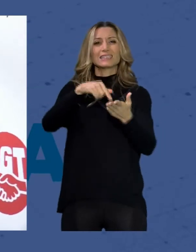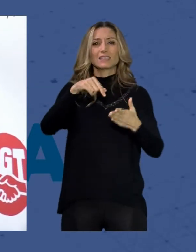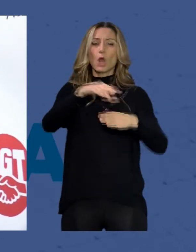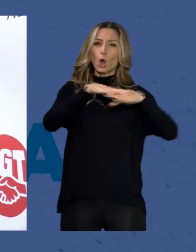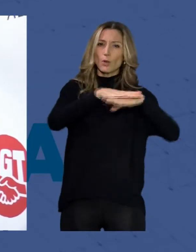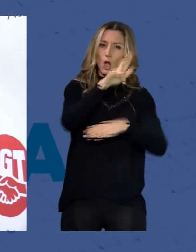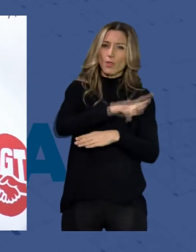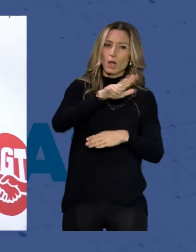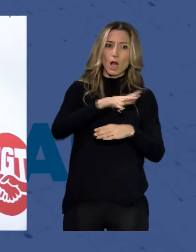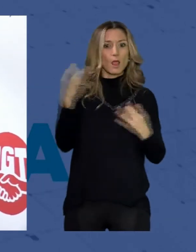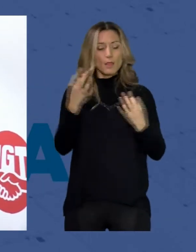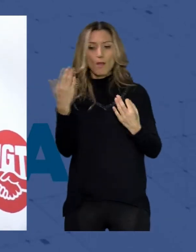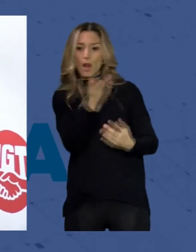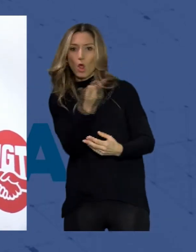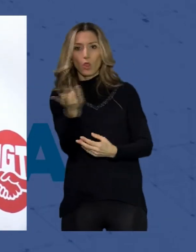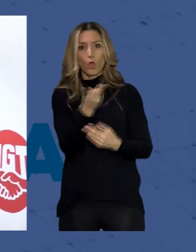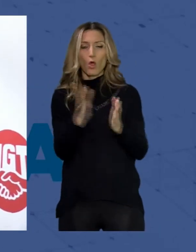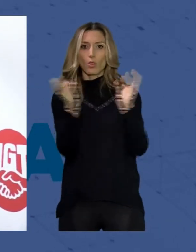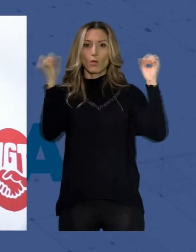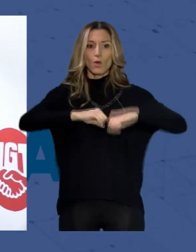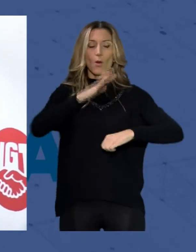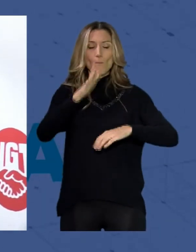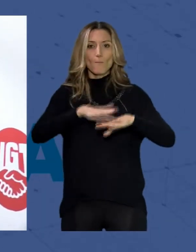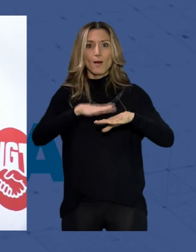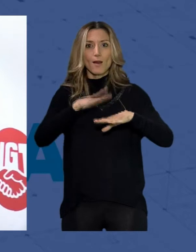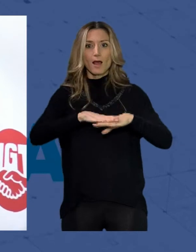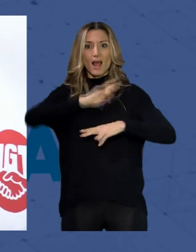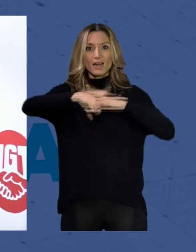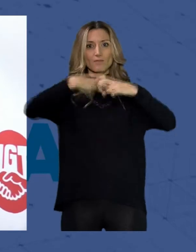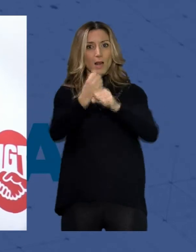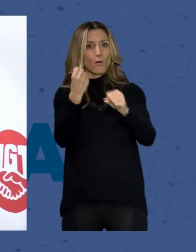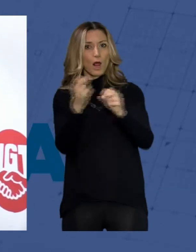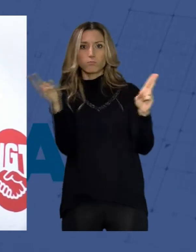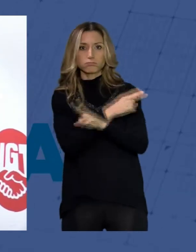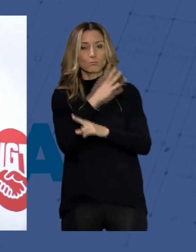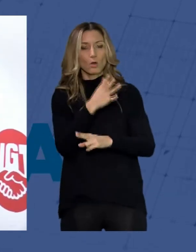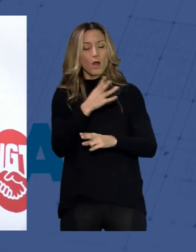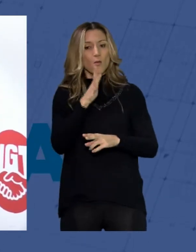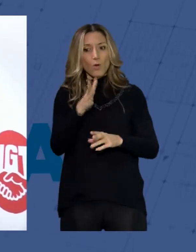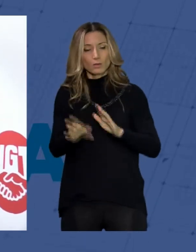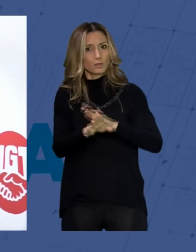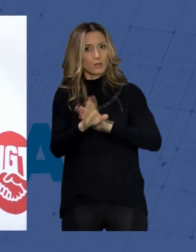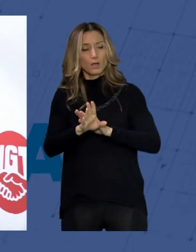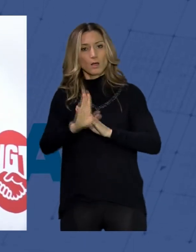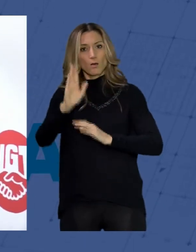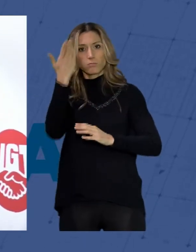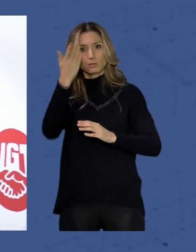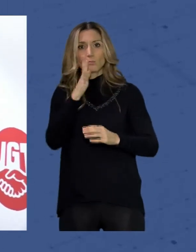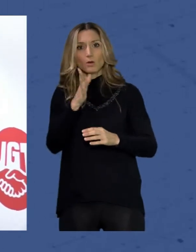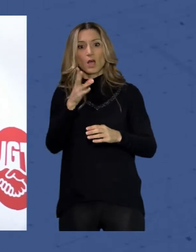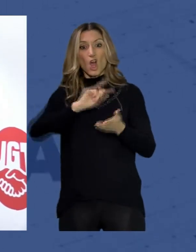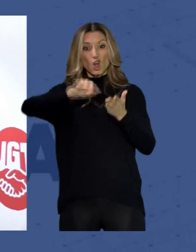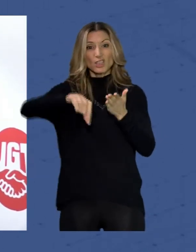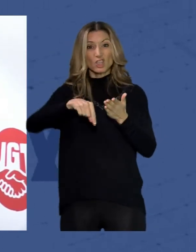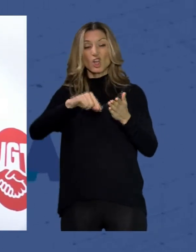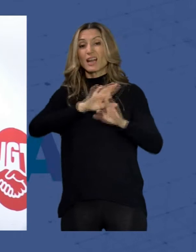para por fin derogar la reforma laboral, porque lo que está haciendo es que aumente la temporalidad. Estamos cerca del 90% de los contratos que se han hecho son